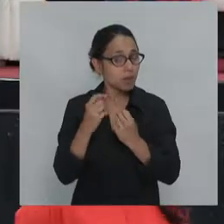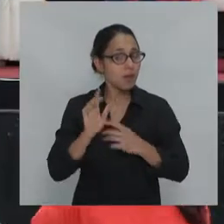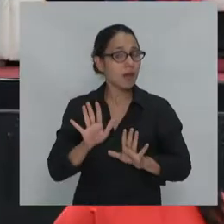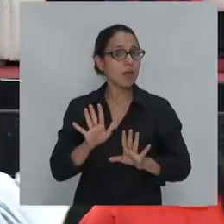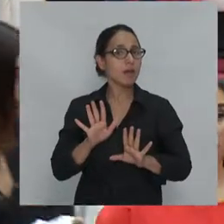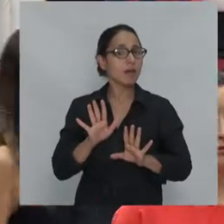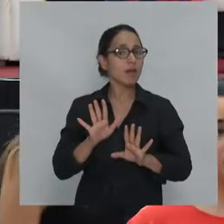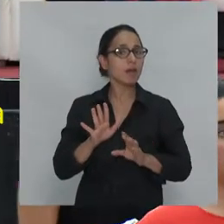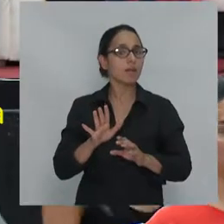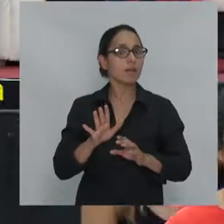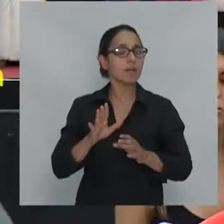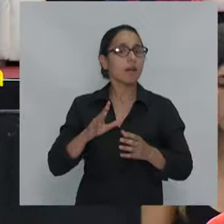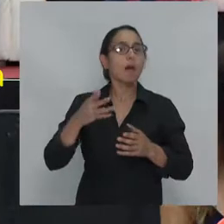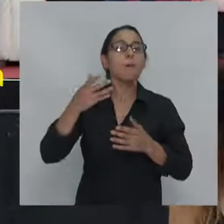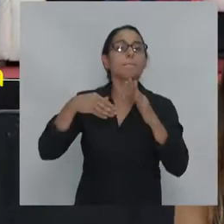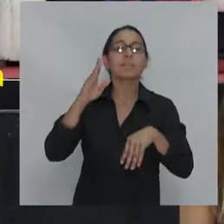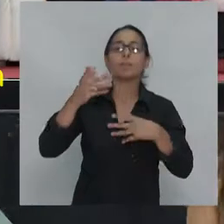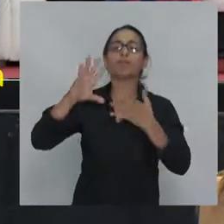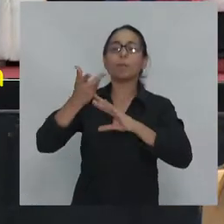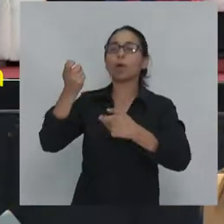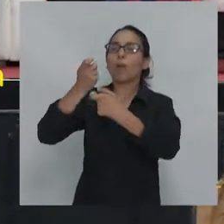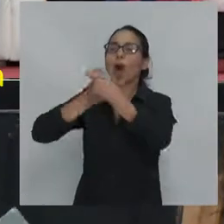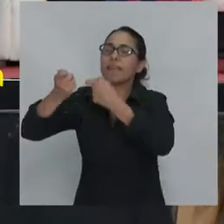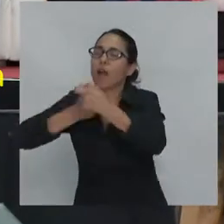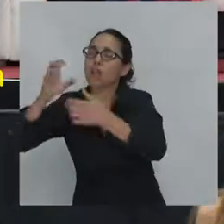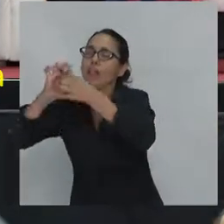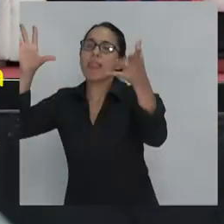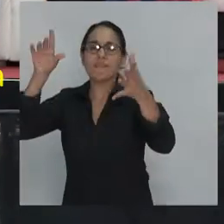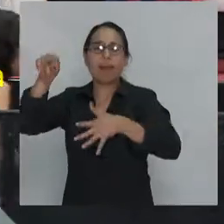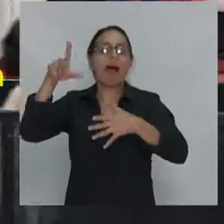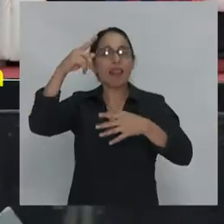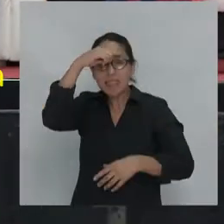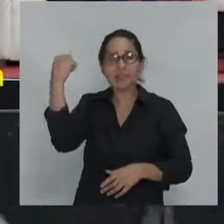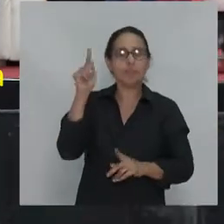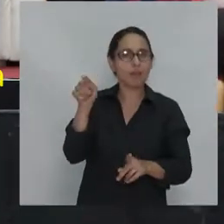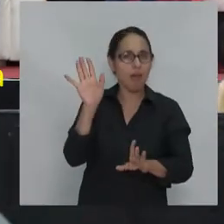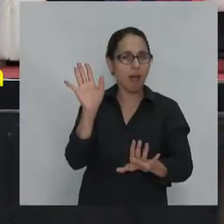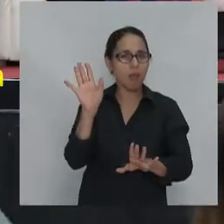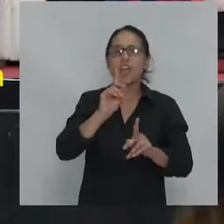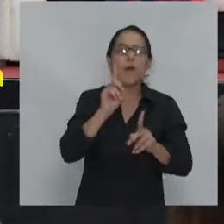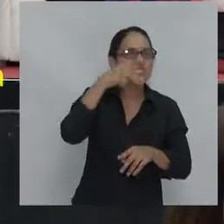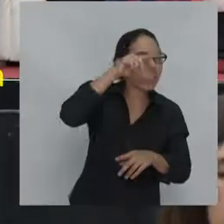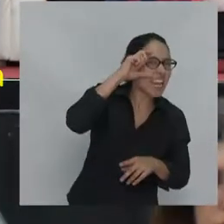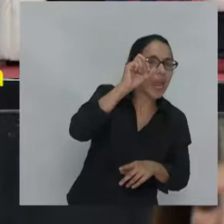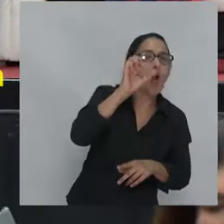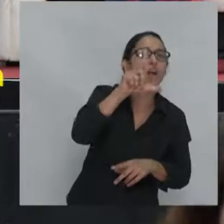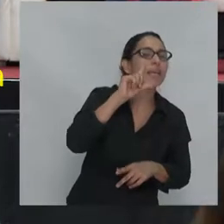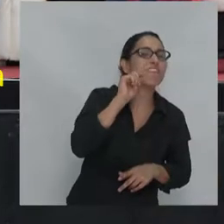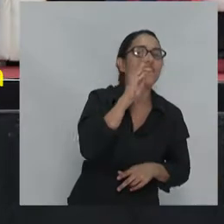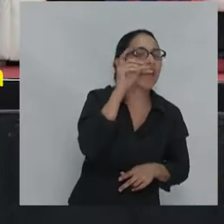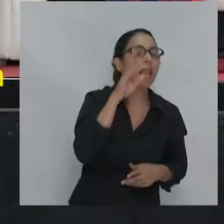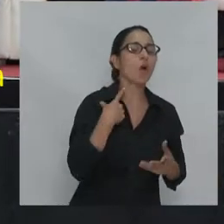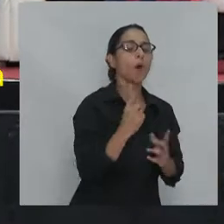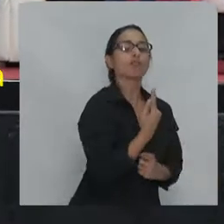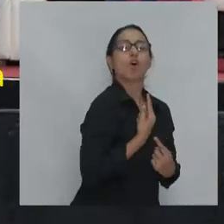liberal nacional no tanto neoliberal individualista sino